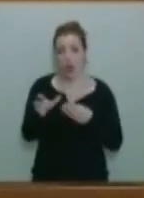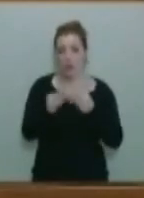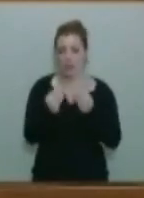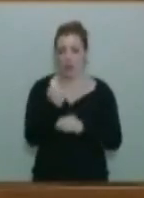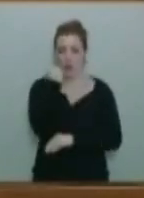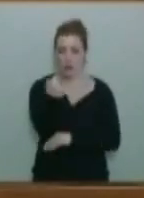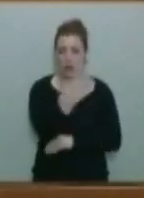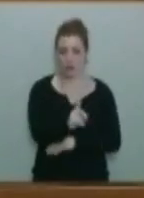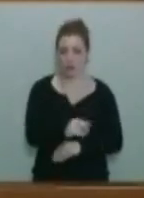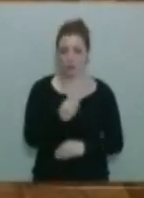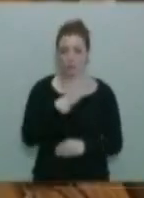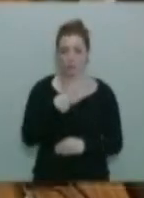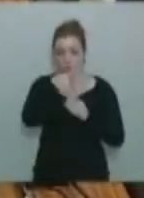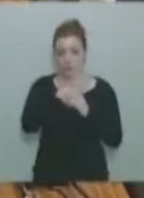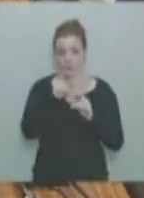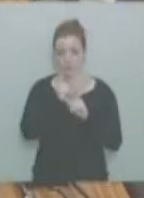contra. Muchas gracias.